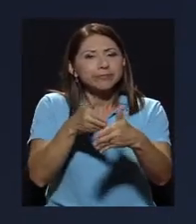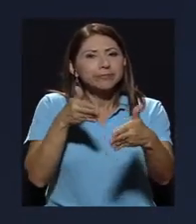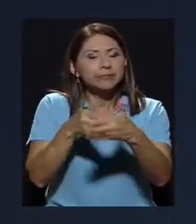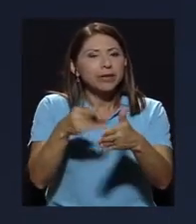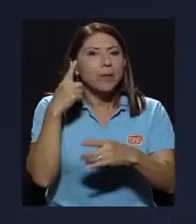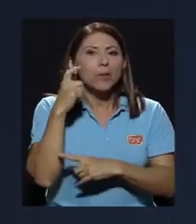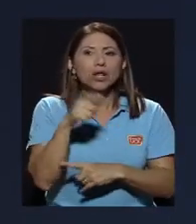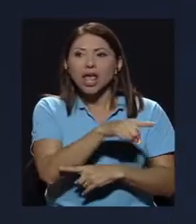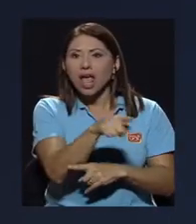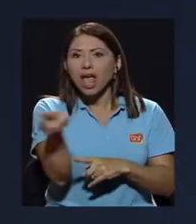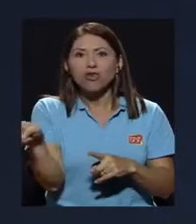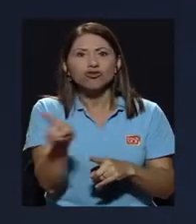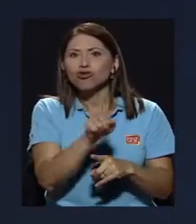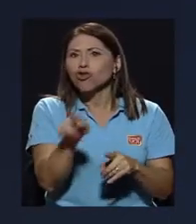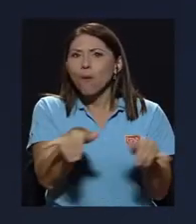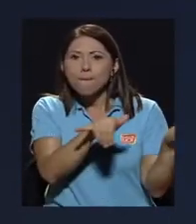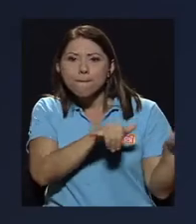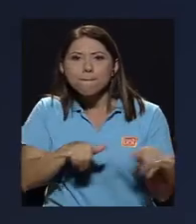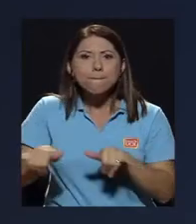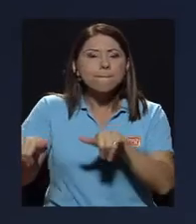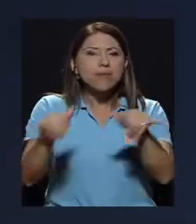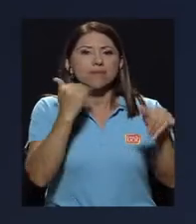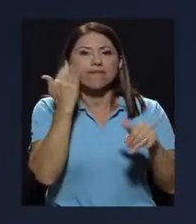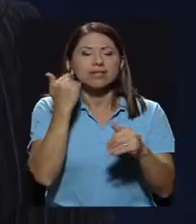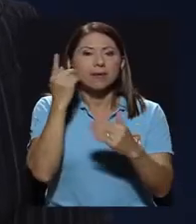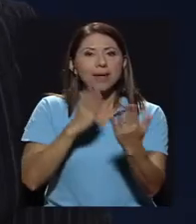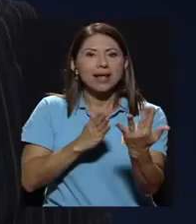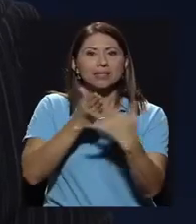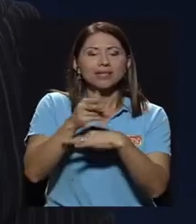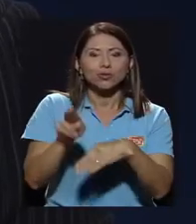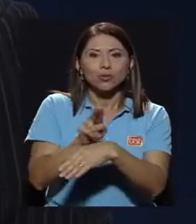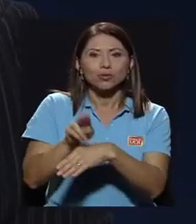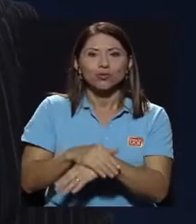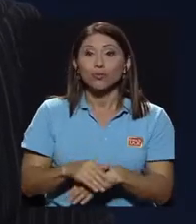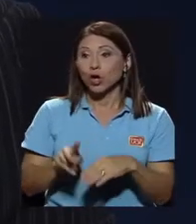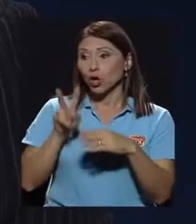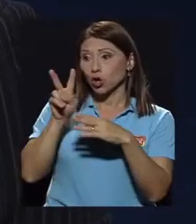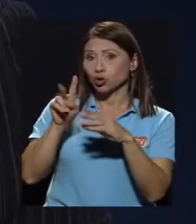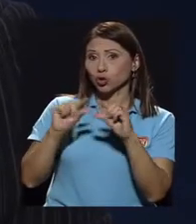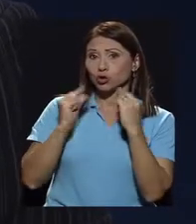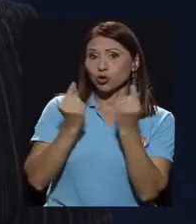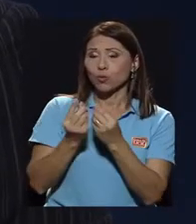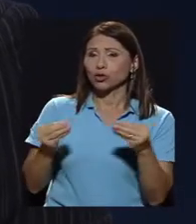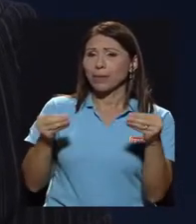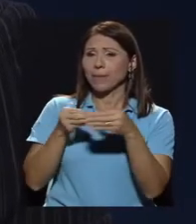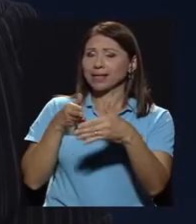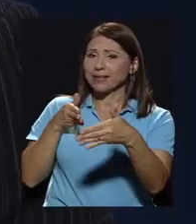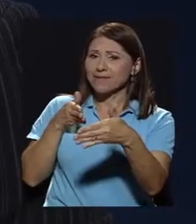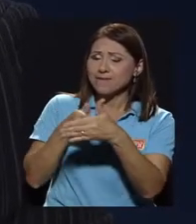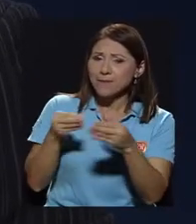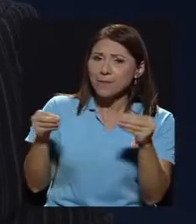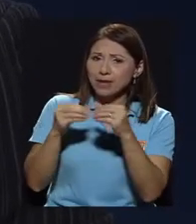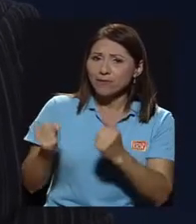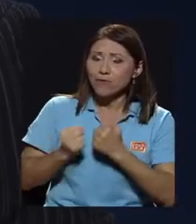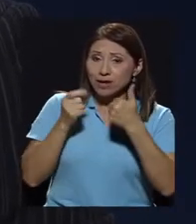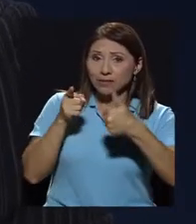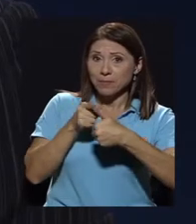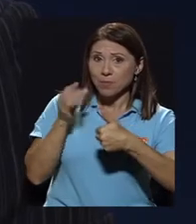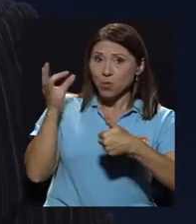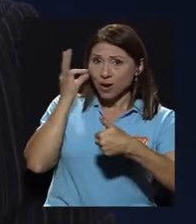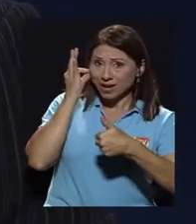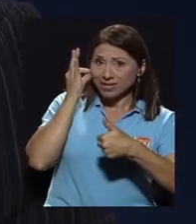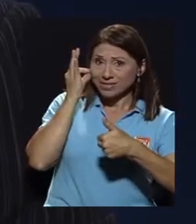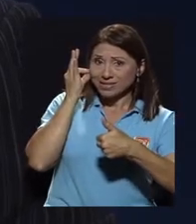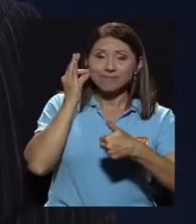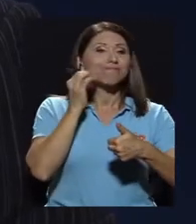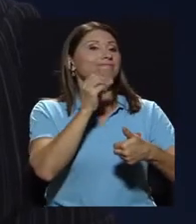tienen la misma facilidad para su acceso y uso. Los dos grupos que tendrían una afectación más fuerte y que destaca el informe son las mujeres,